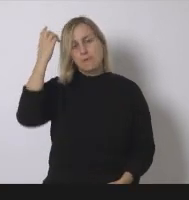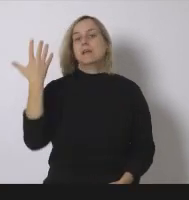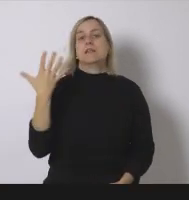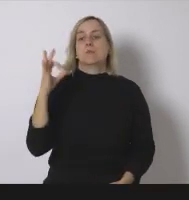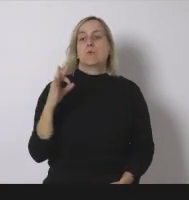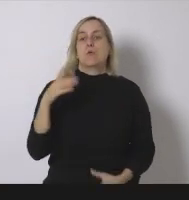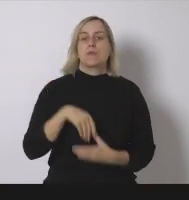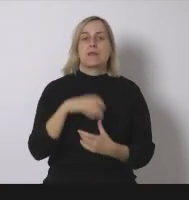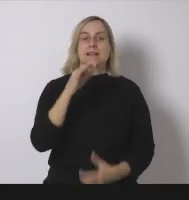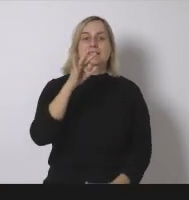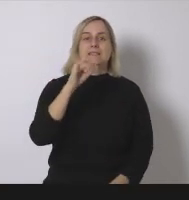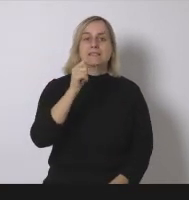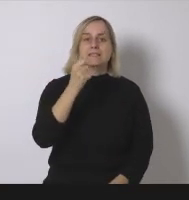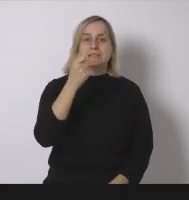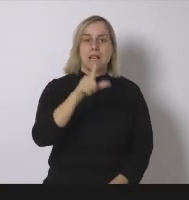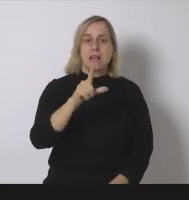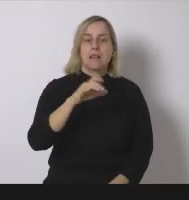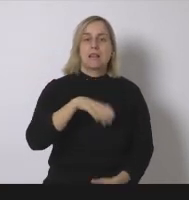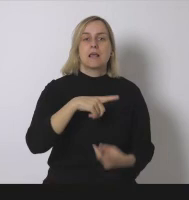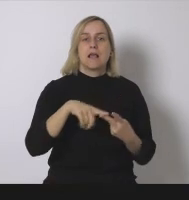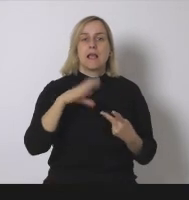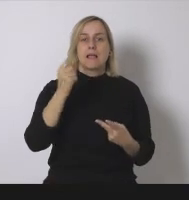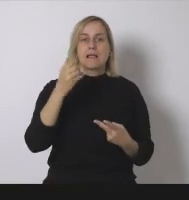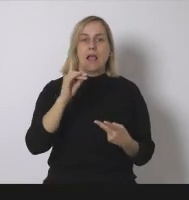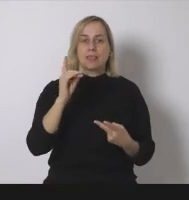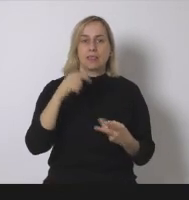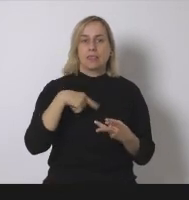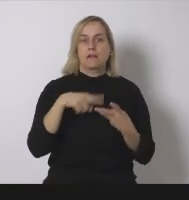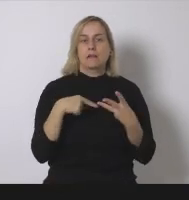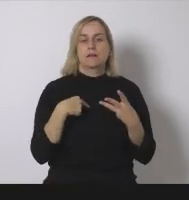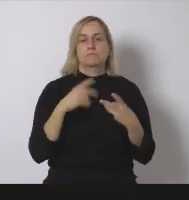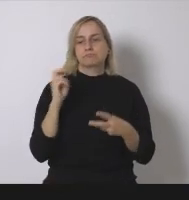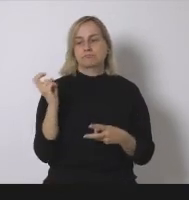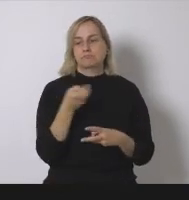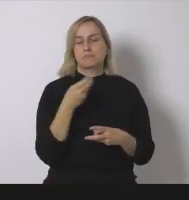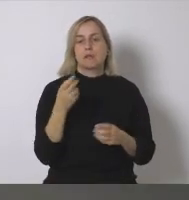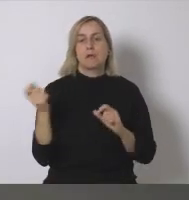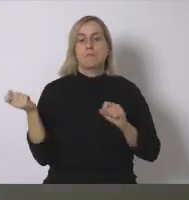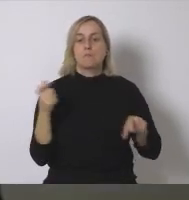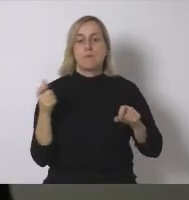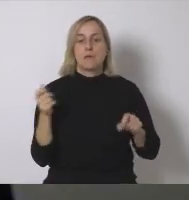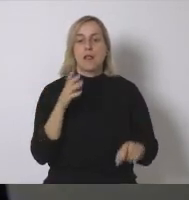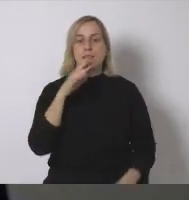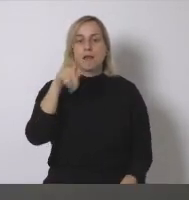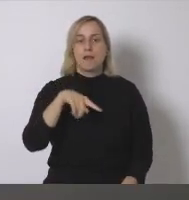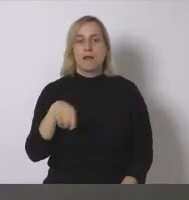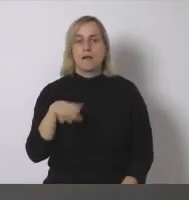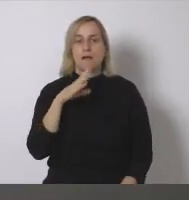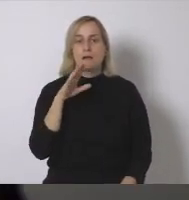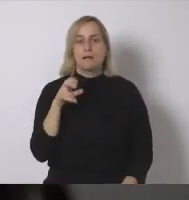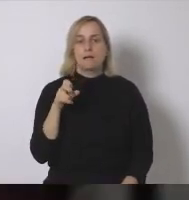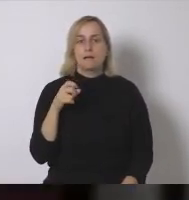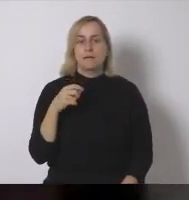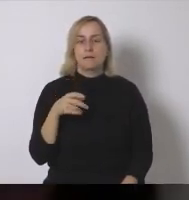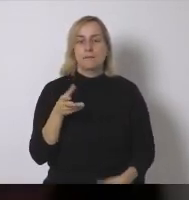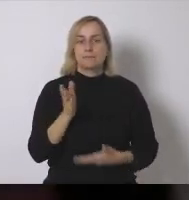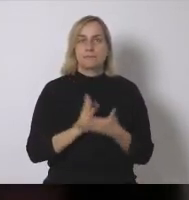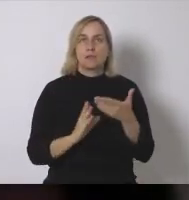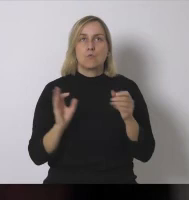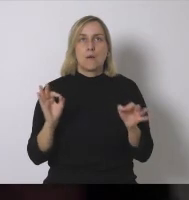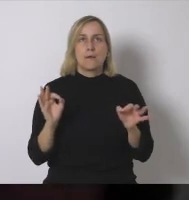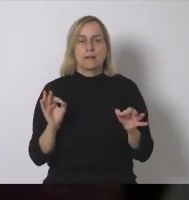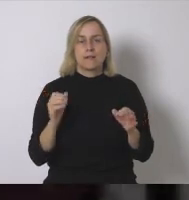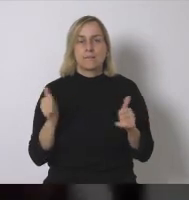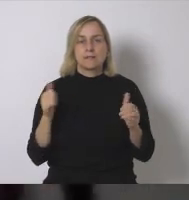el cadmio y otros materiales que sí que son más complejos de tener en cuanto a su provenencia o no de la parte digamos